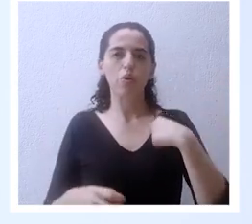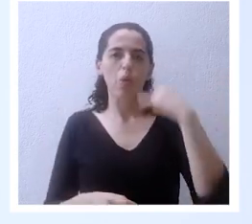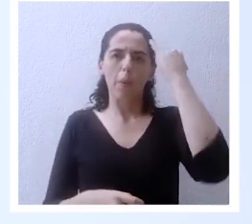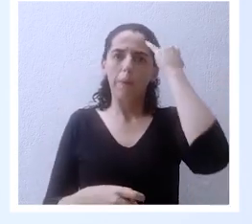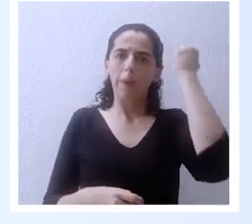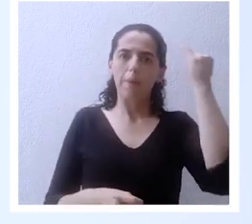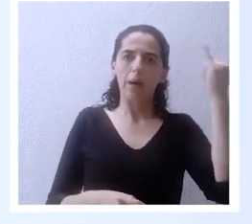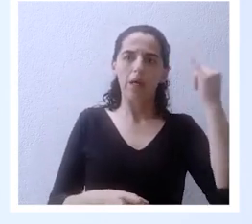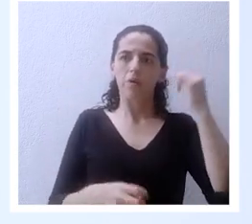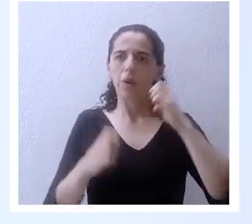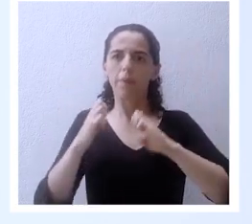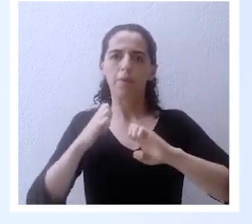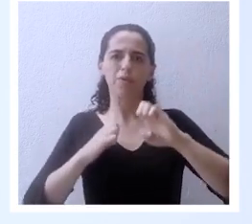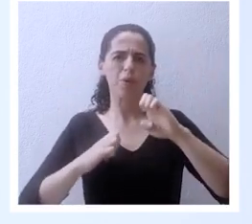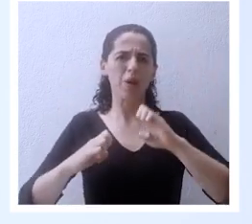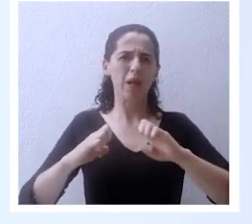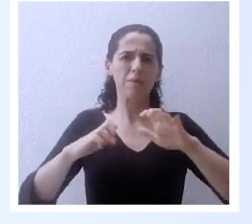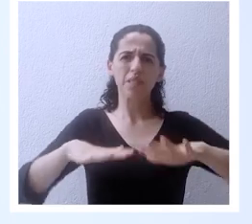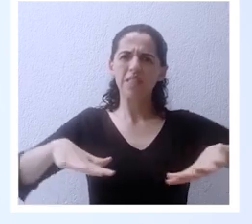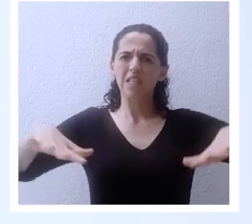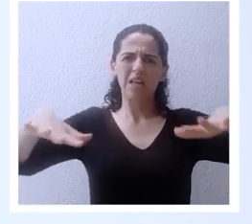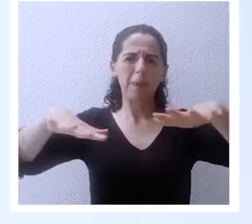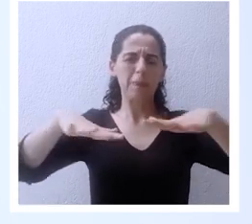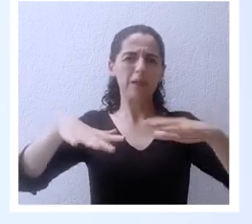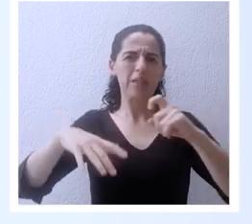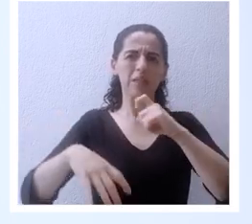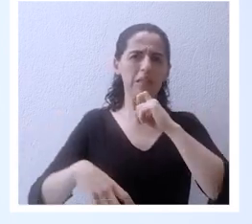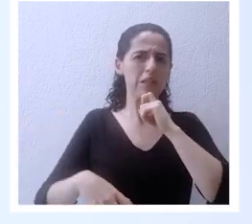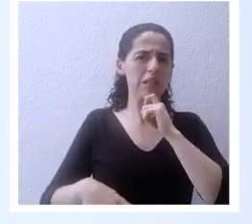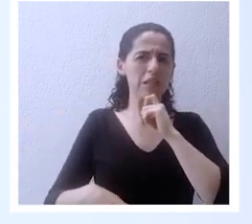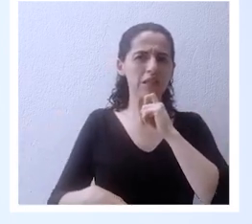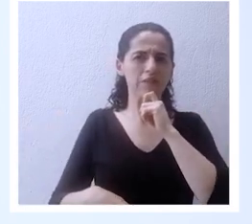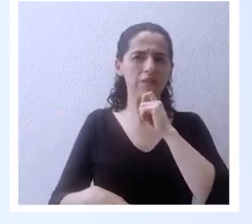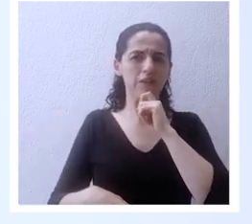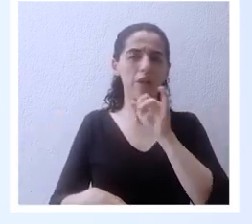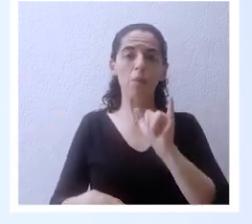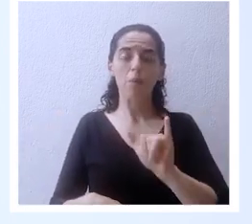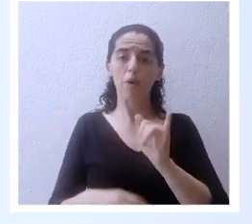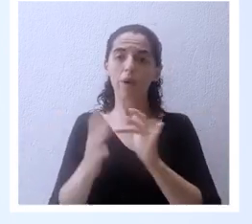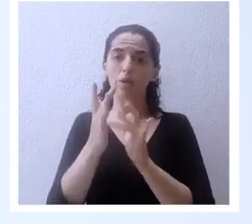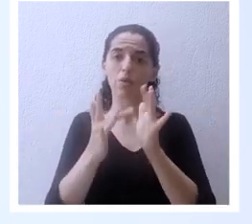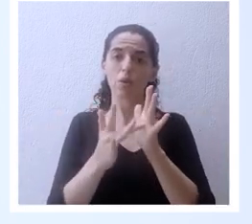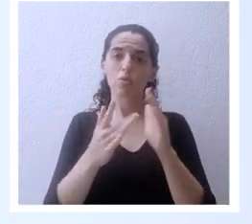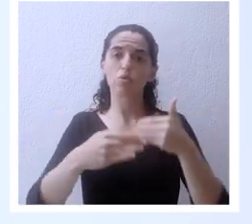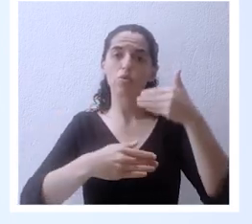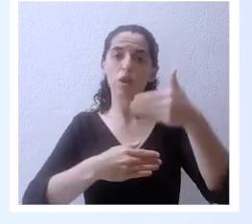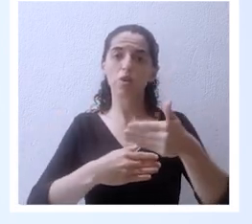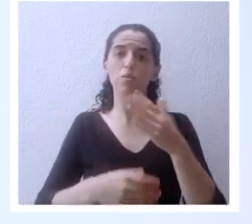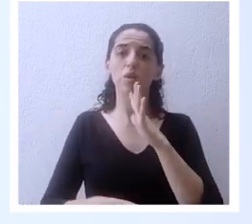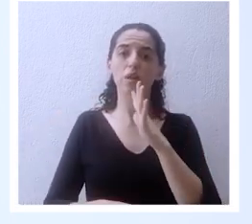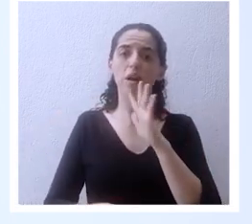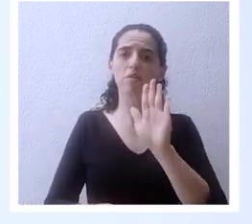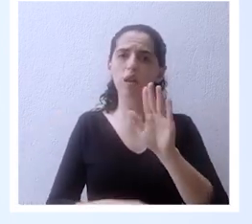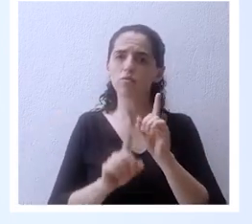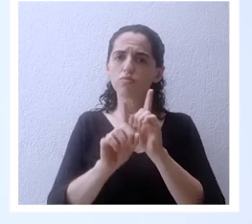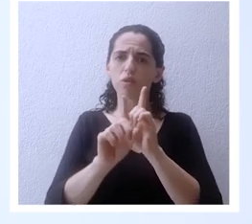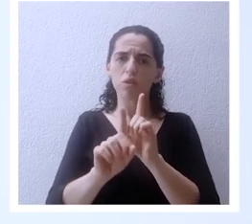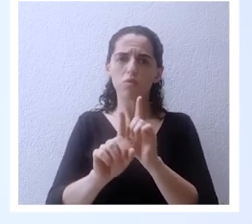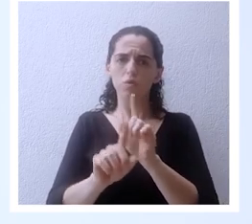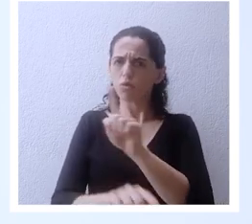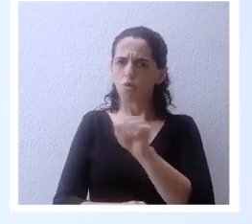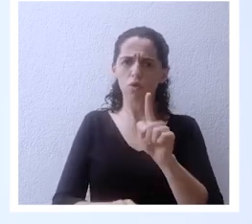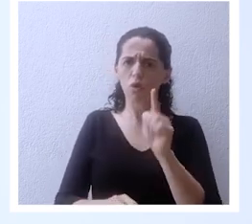emocionalmente el ambiente quedó difícil y por eso Cristo después le habla a sus discípulos y les dice no se turbe vuestro